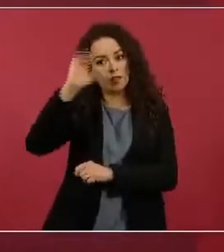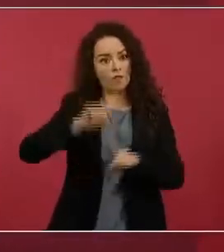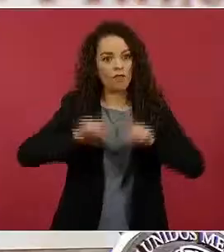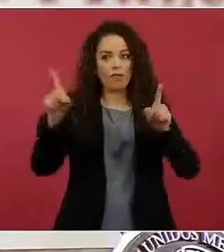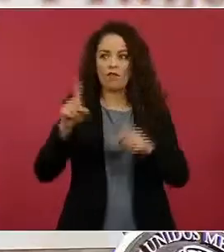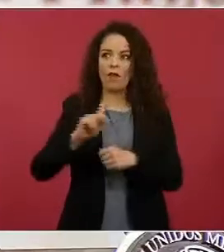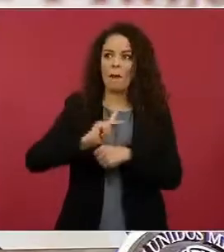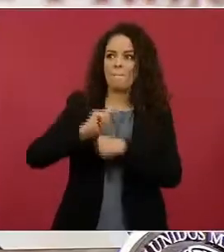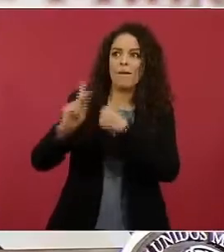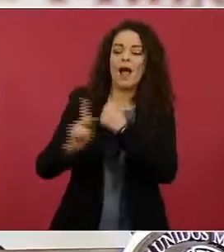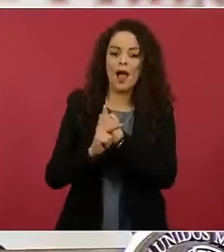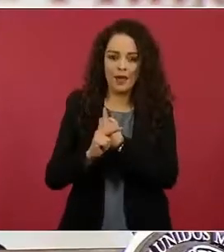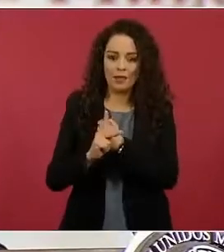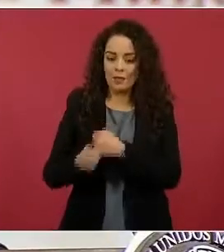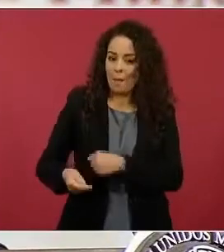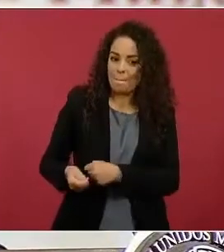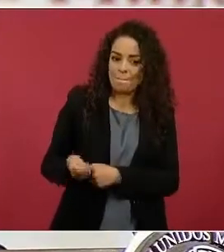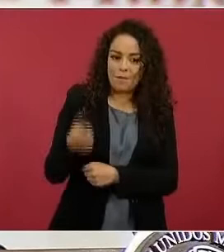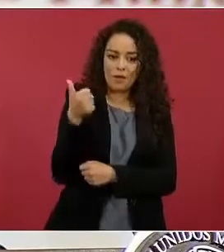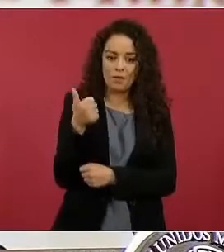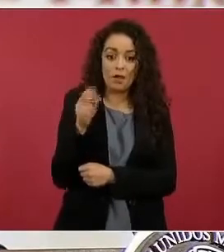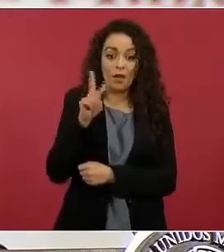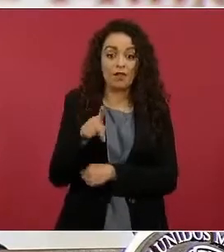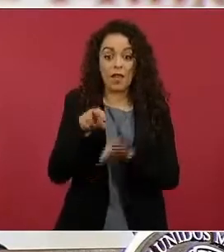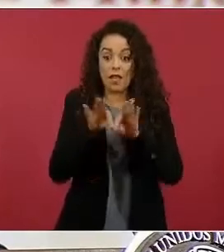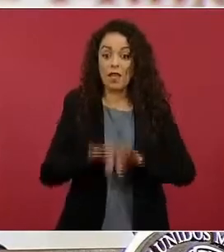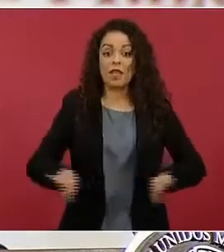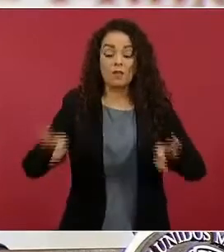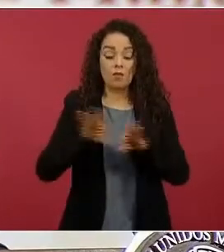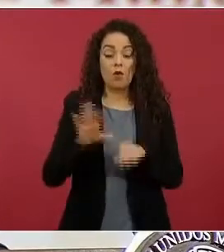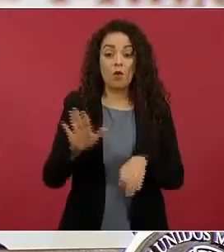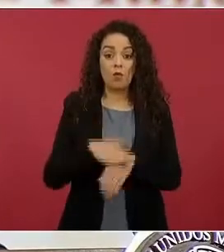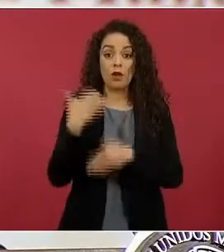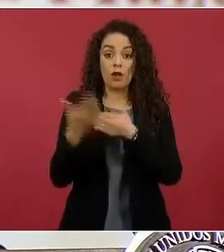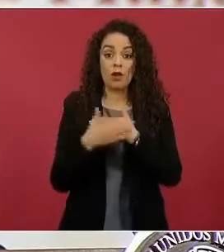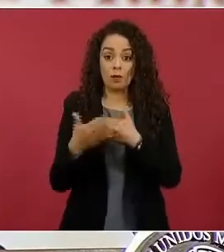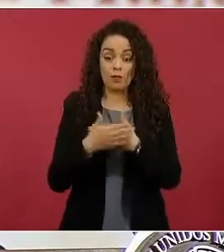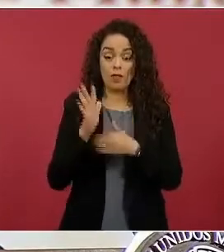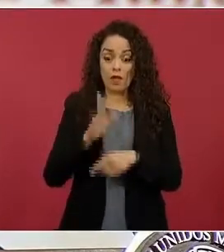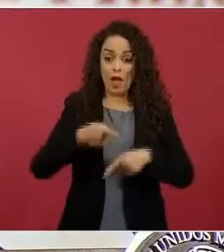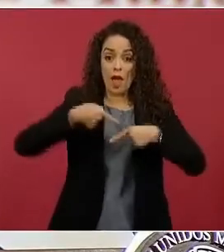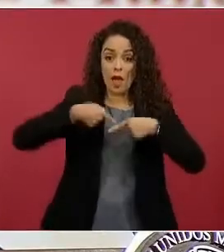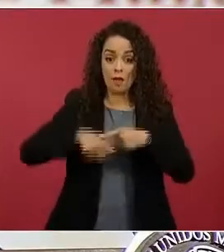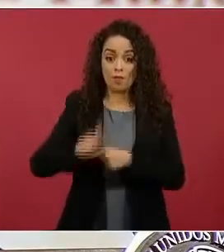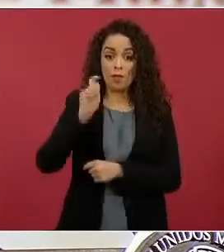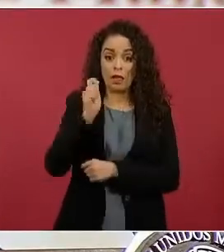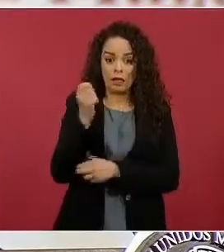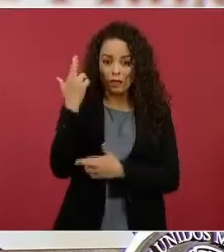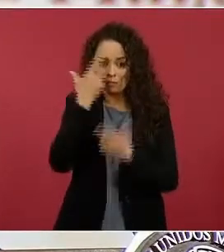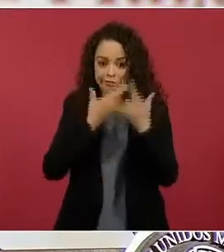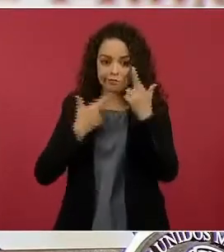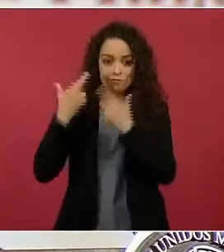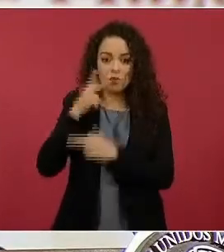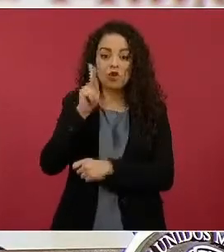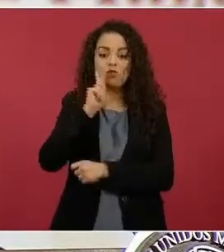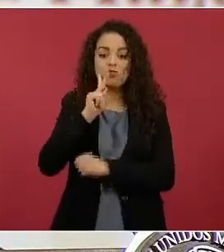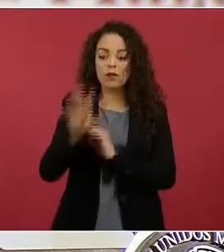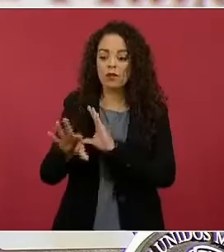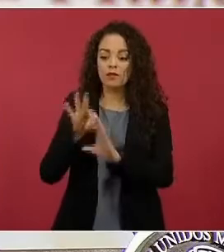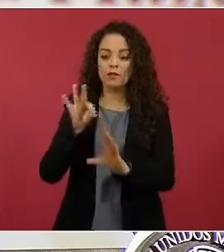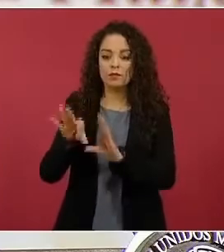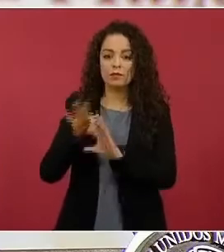esperemos que este tenga resultados muy puntuales porque ya iniciarán en estos días los primeros análisis de muestras